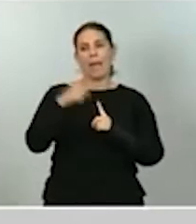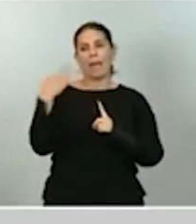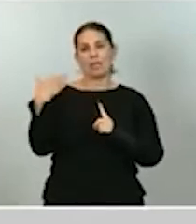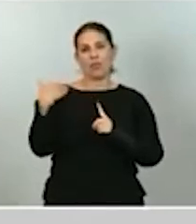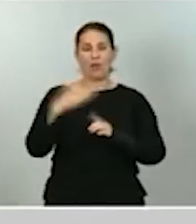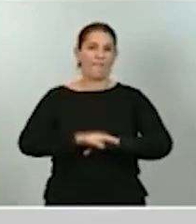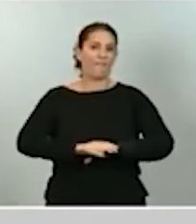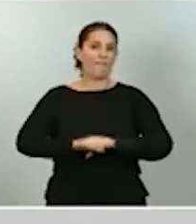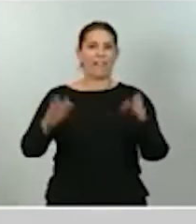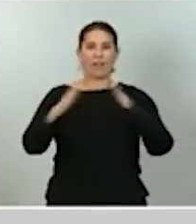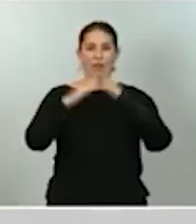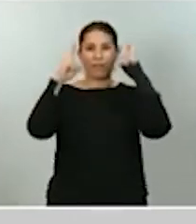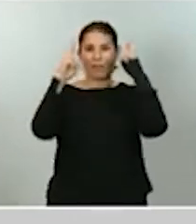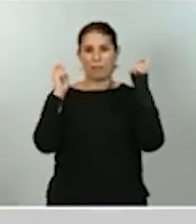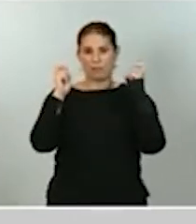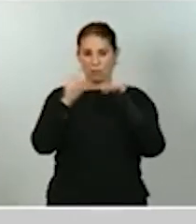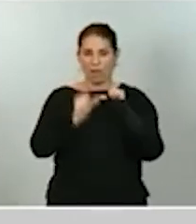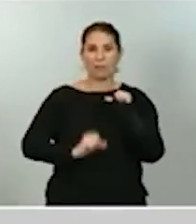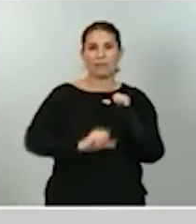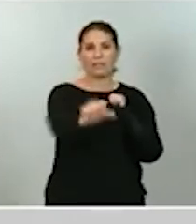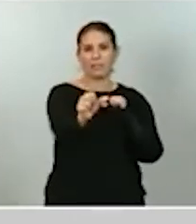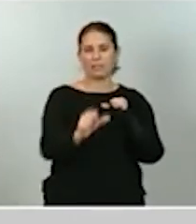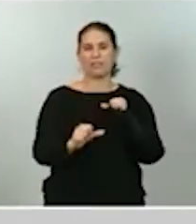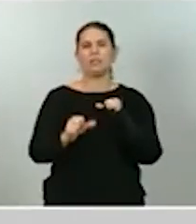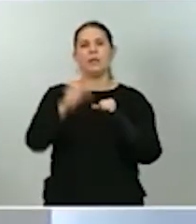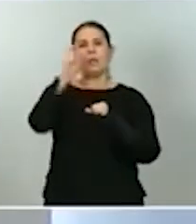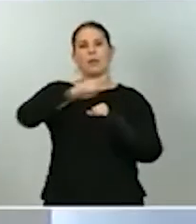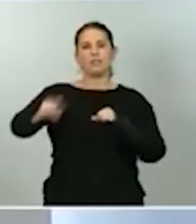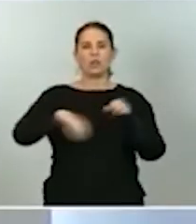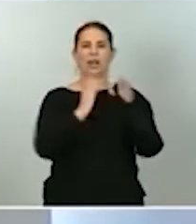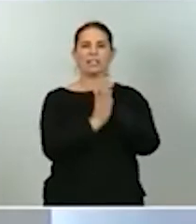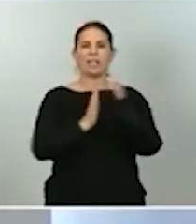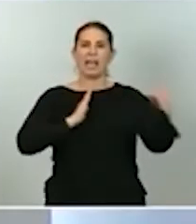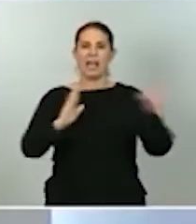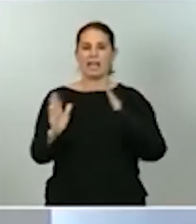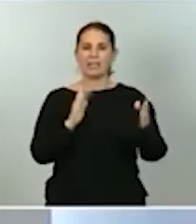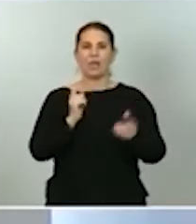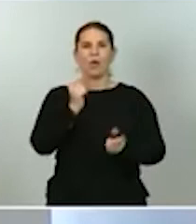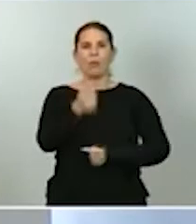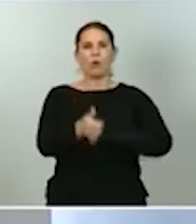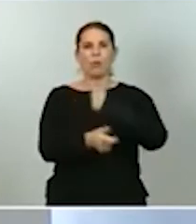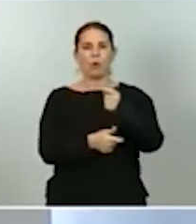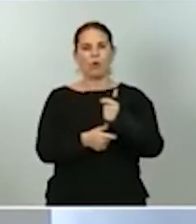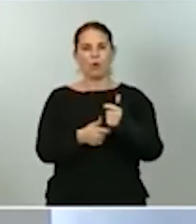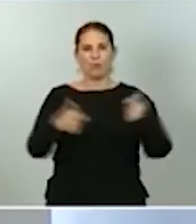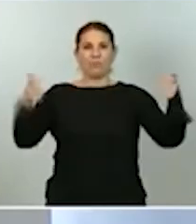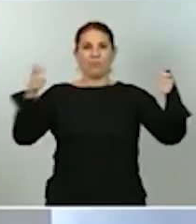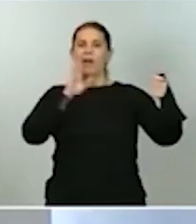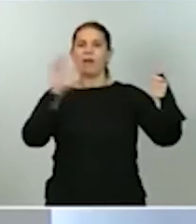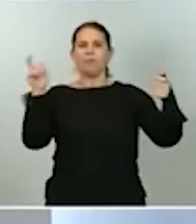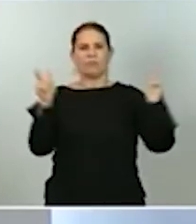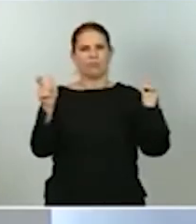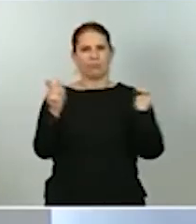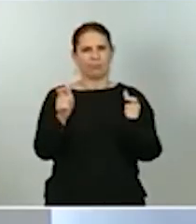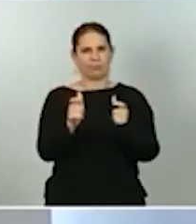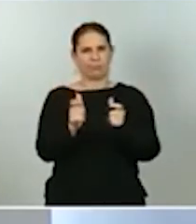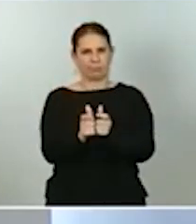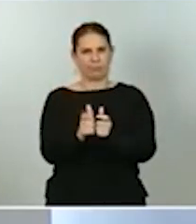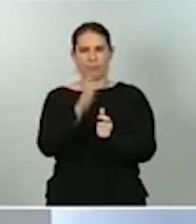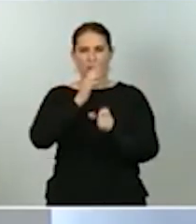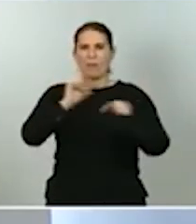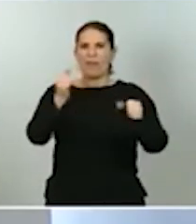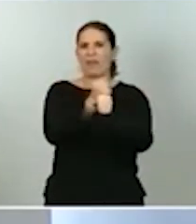trabajadores en expedientes de regulación temporal de empleo se han ido reduciendo de manera paralela a la reactivación de la economía.